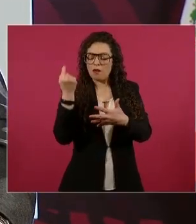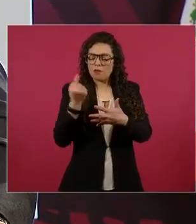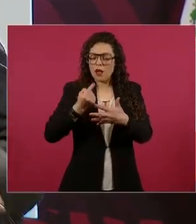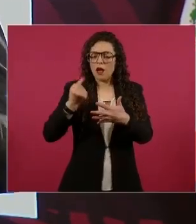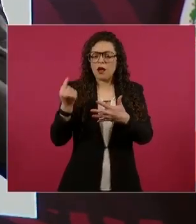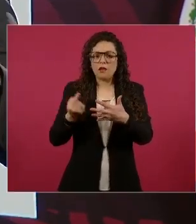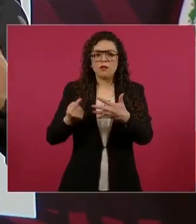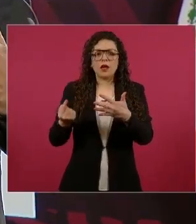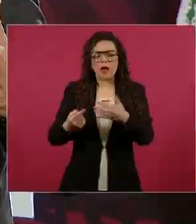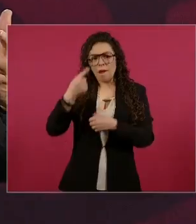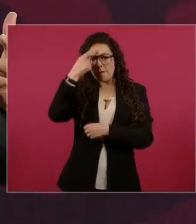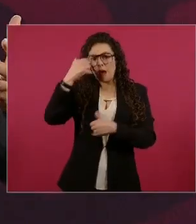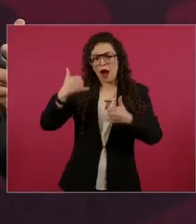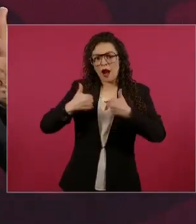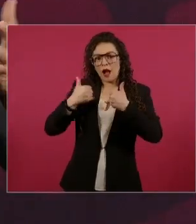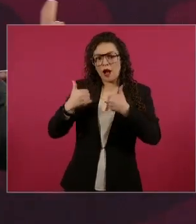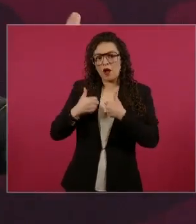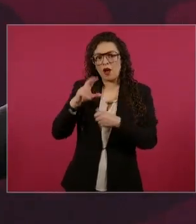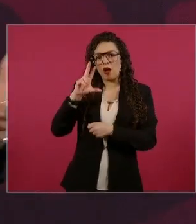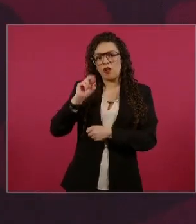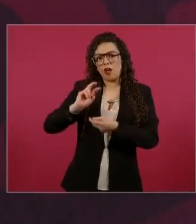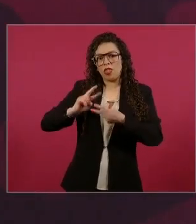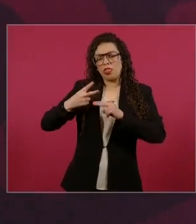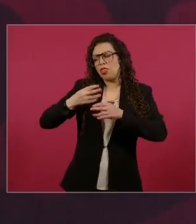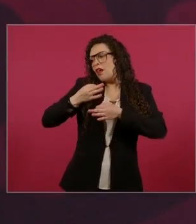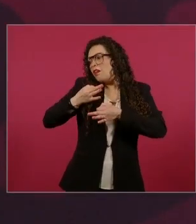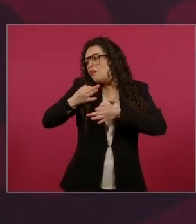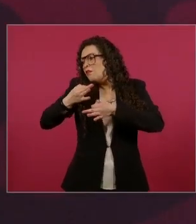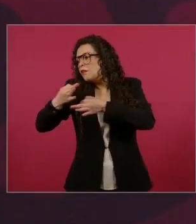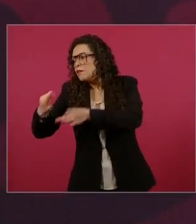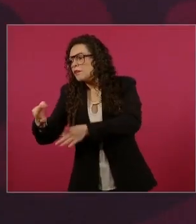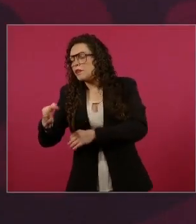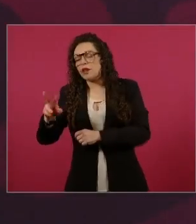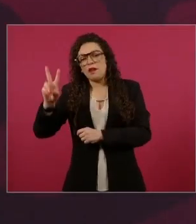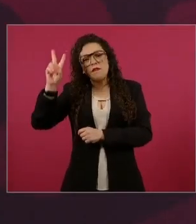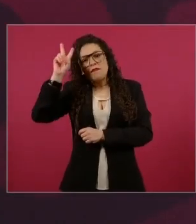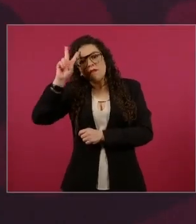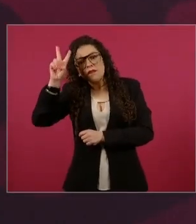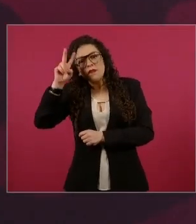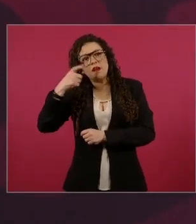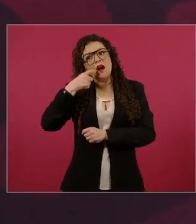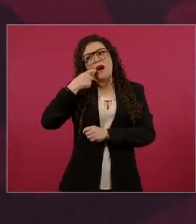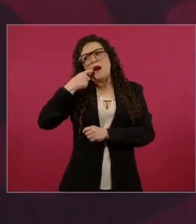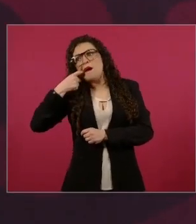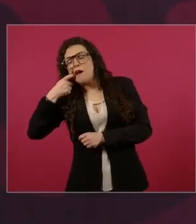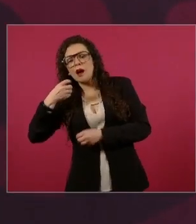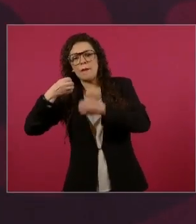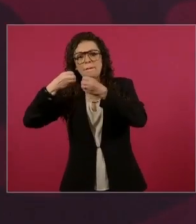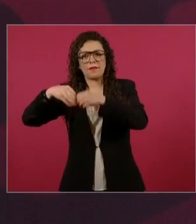tenemos la ventaja de nuestras culturas,